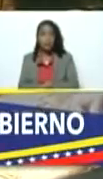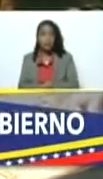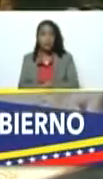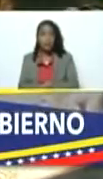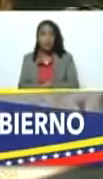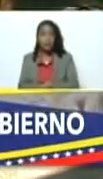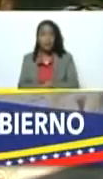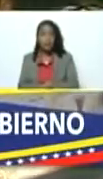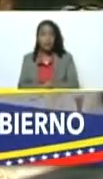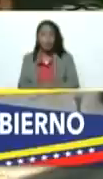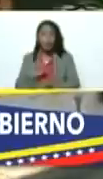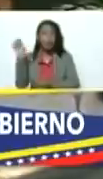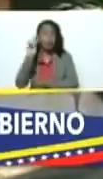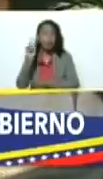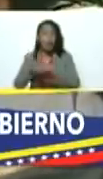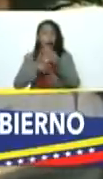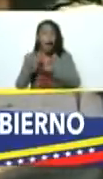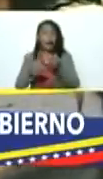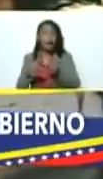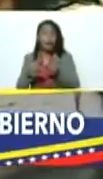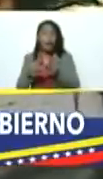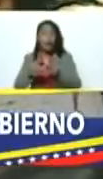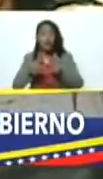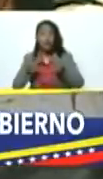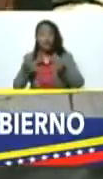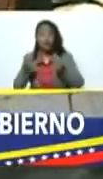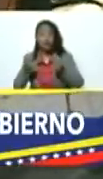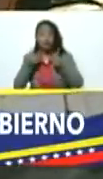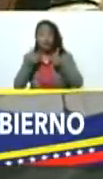si Venezuela genera fortuna riqueza